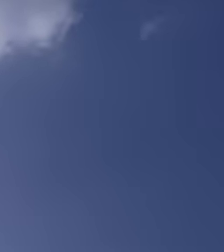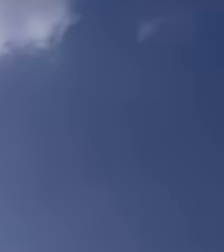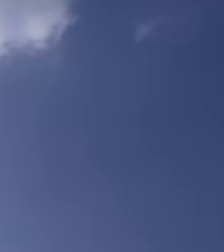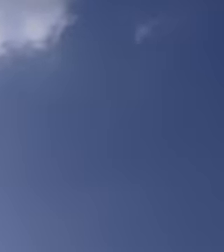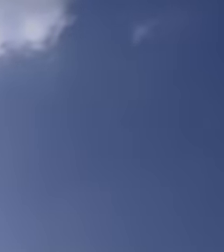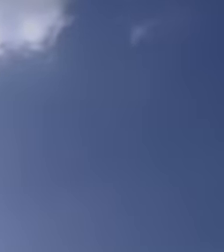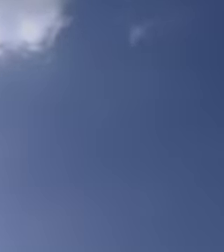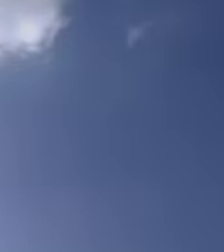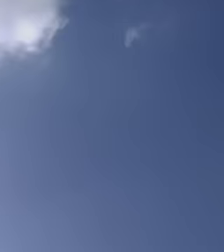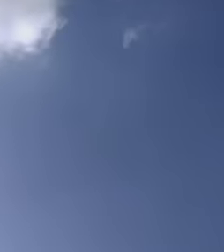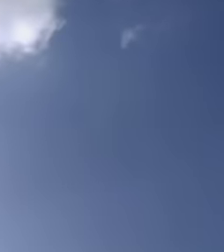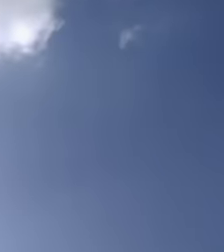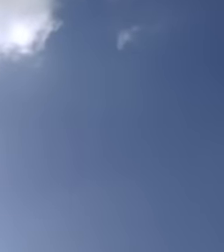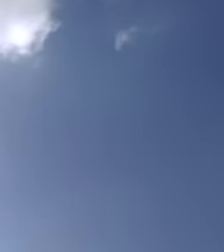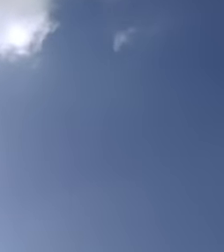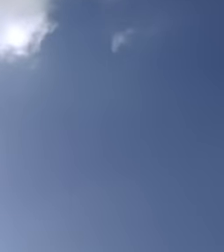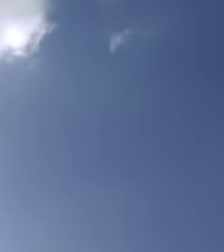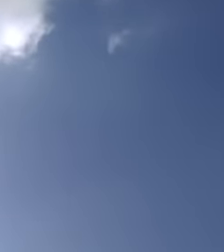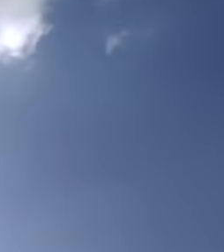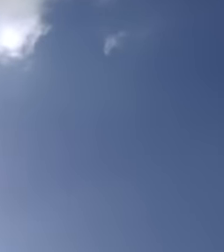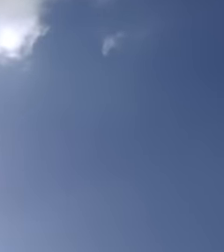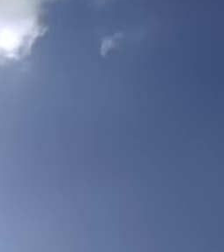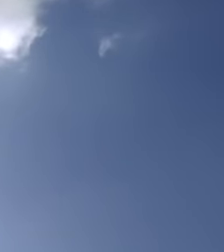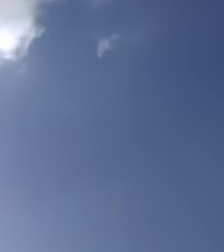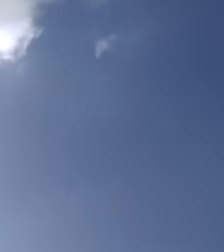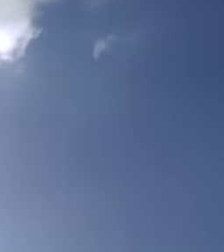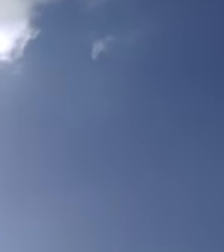Costa Rica